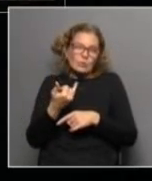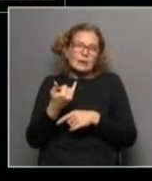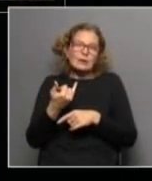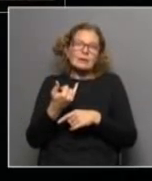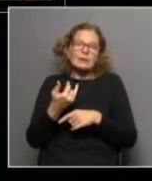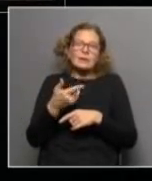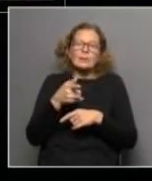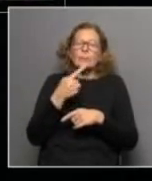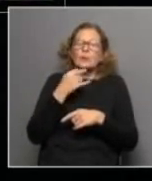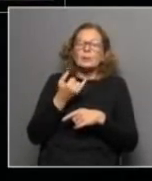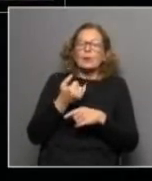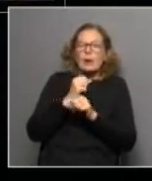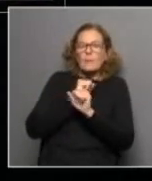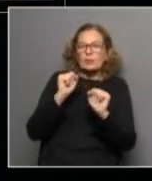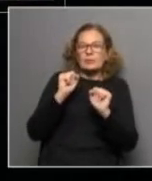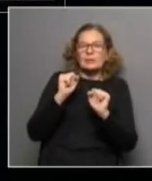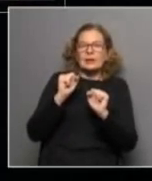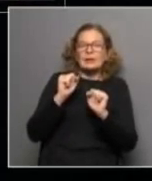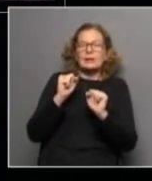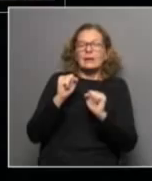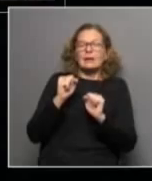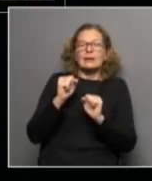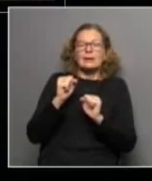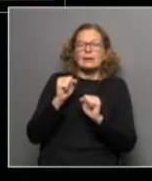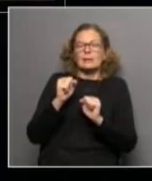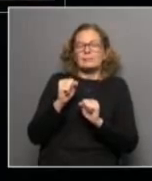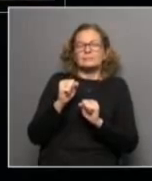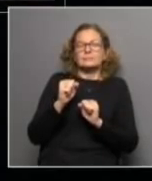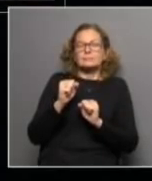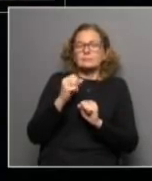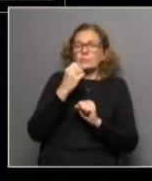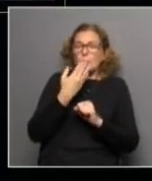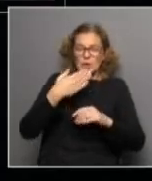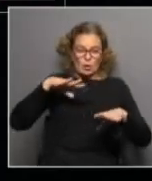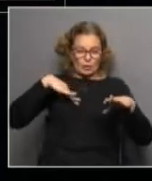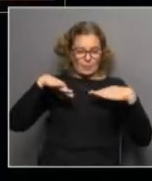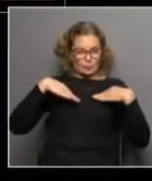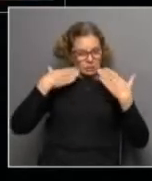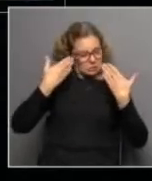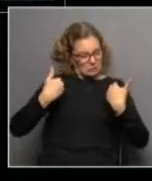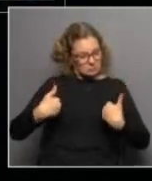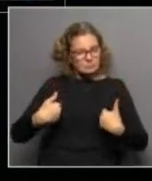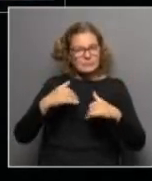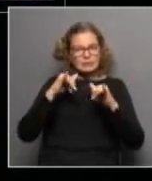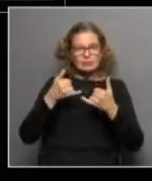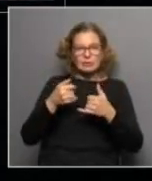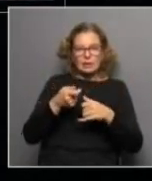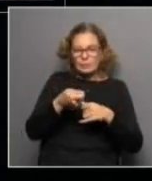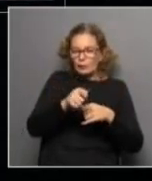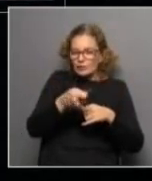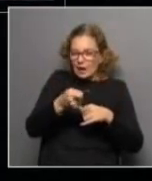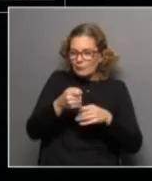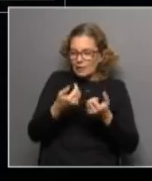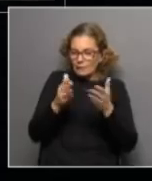voy a tener las posibilidades de quizás ser el mejor deportista y hay llaves ahí que se van